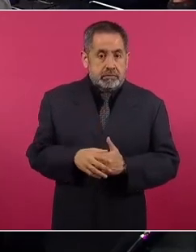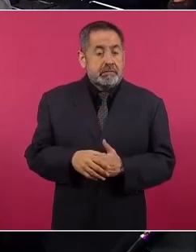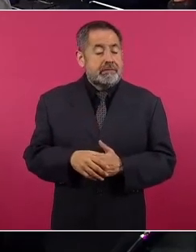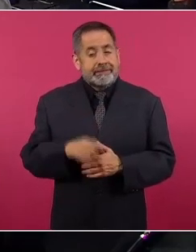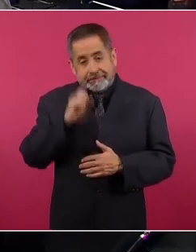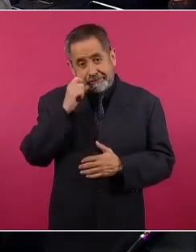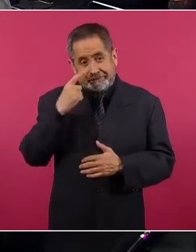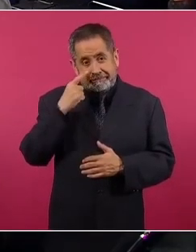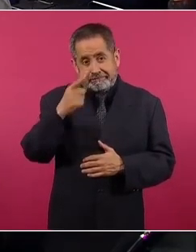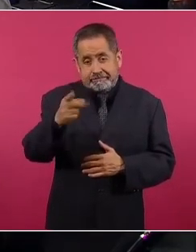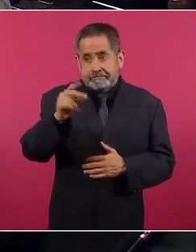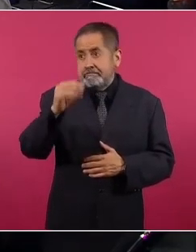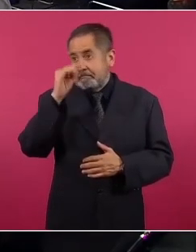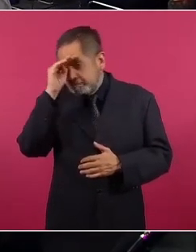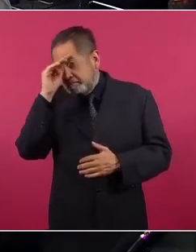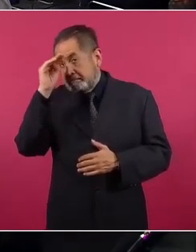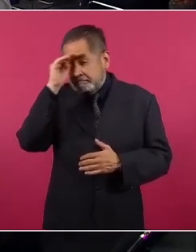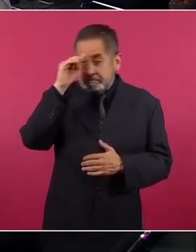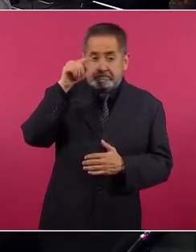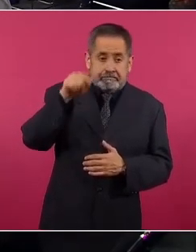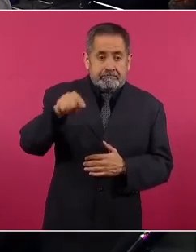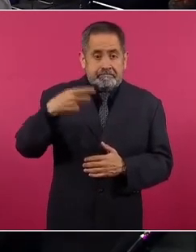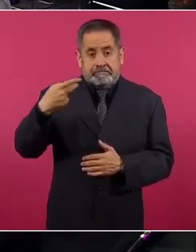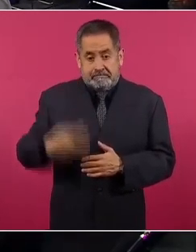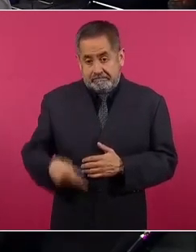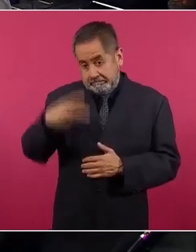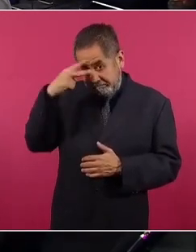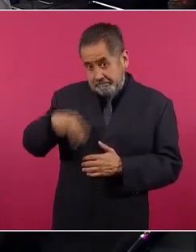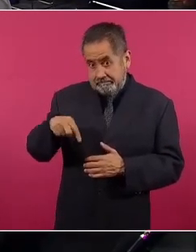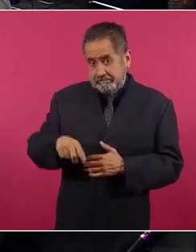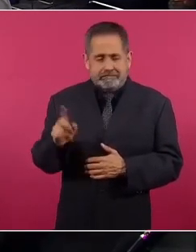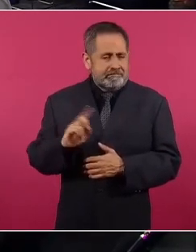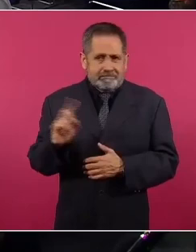para que no se esté pensando que es México.